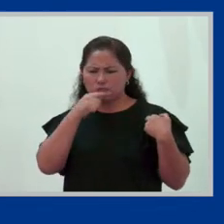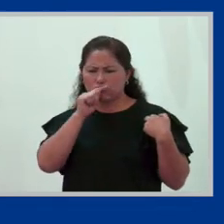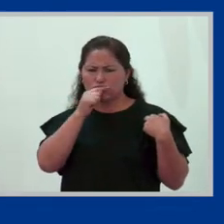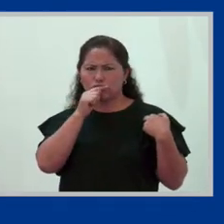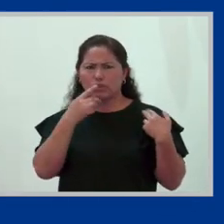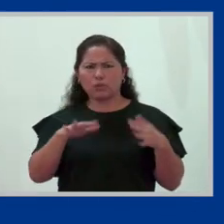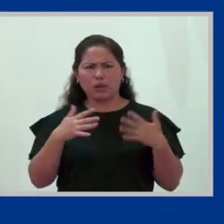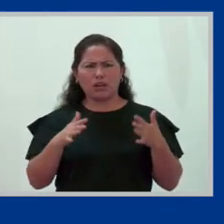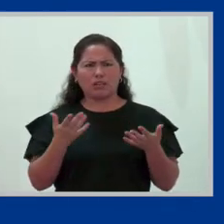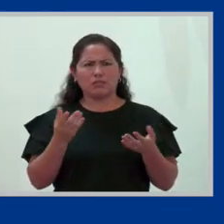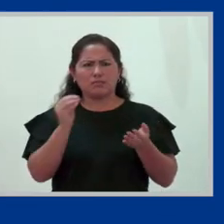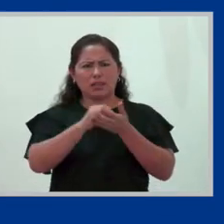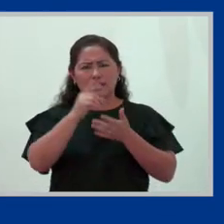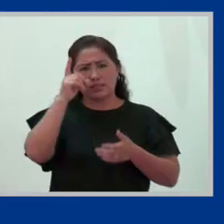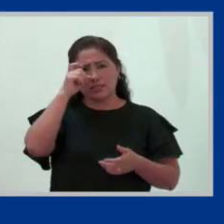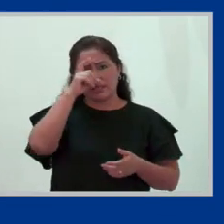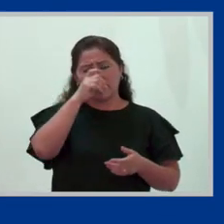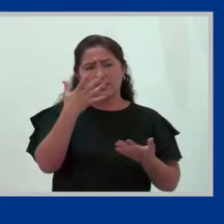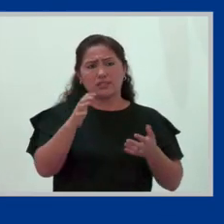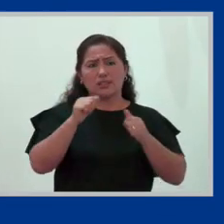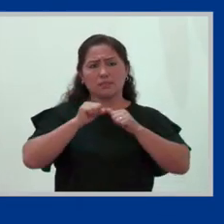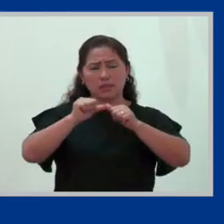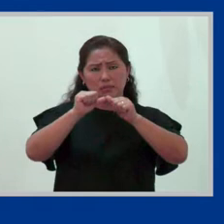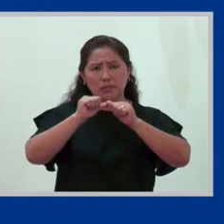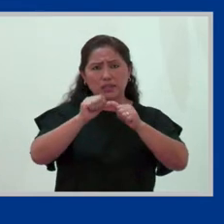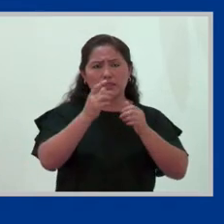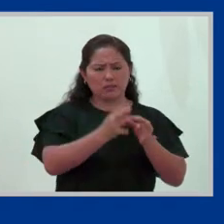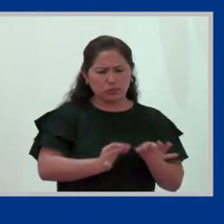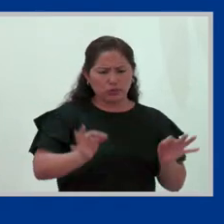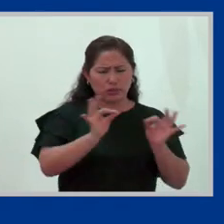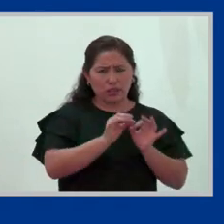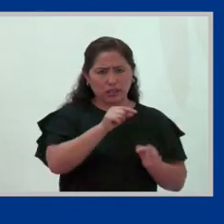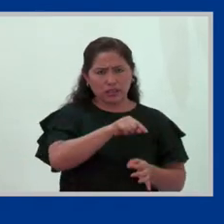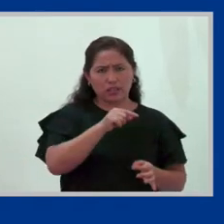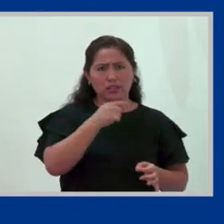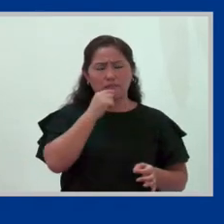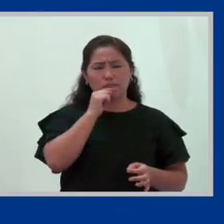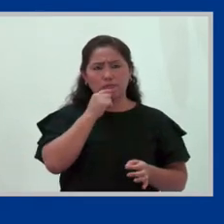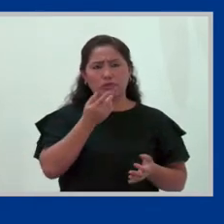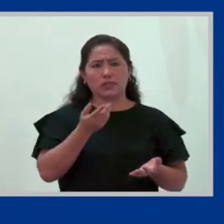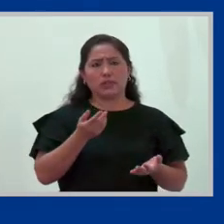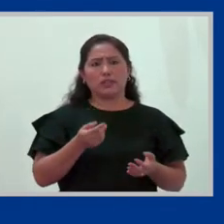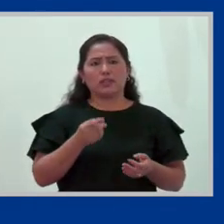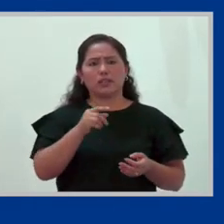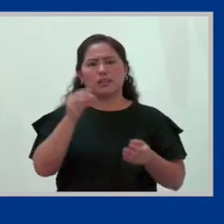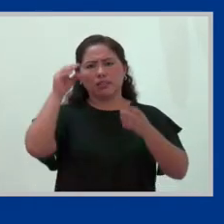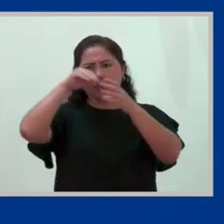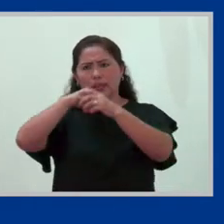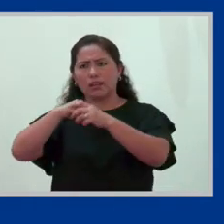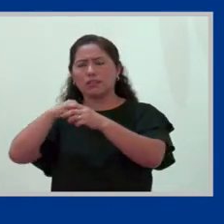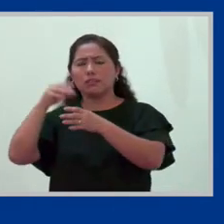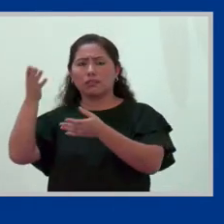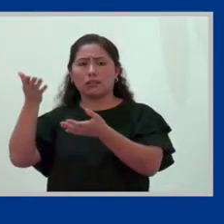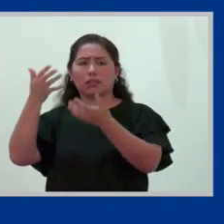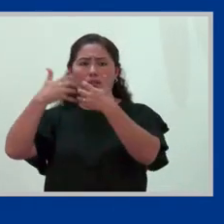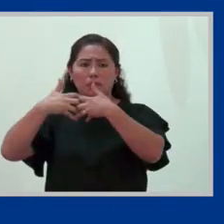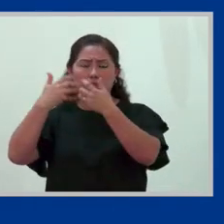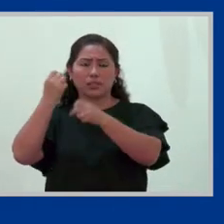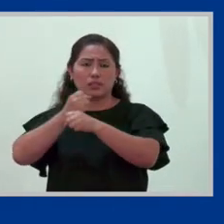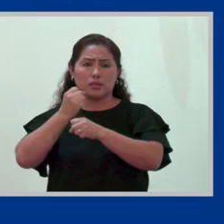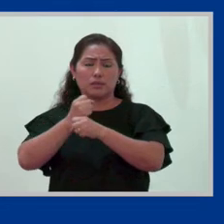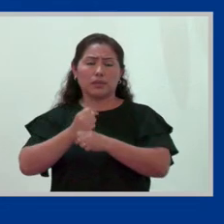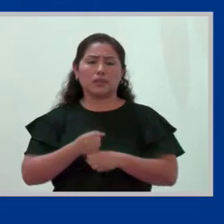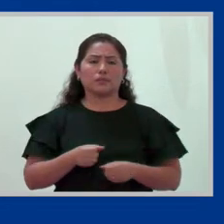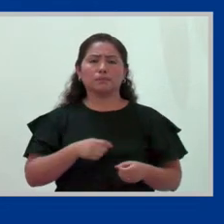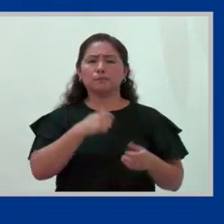más difícil su inserción y permanencia, importante además, en el mercado de trabajo. Otro tema.